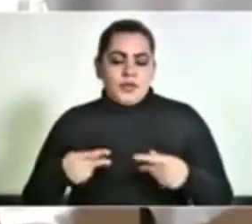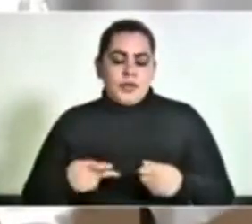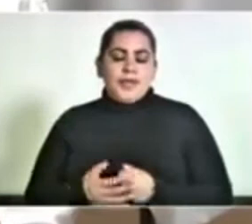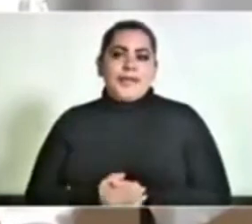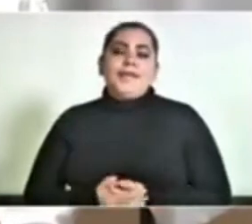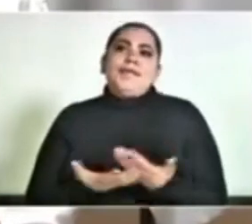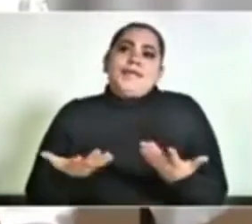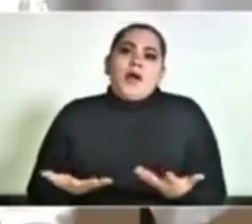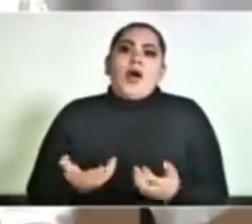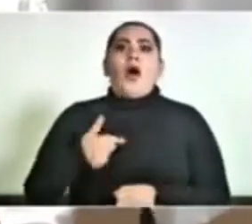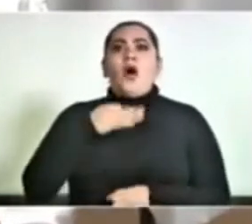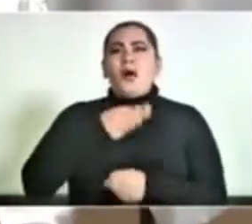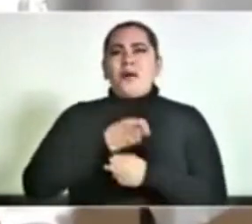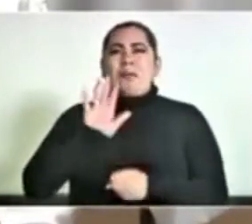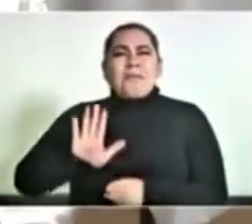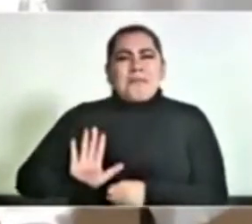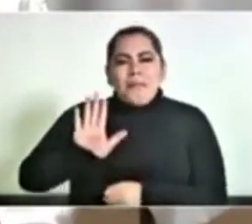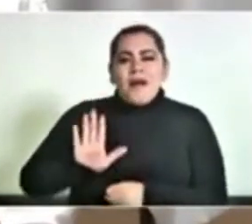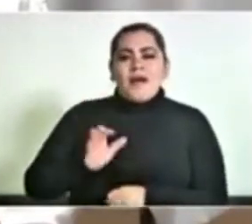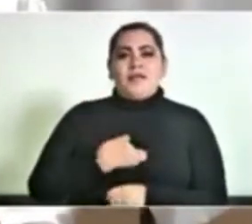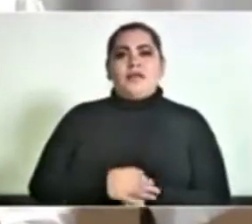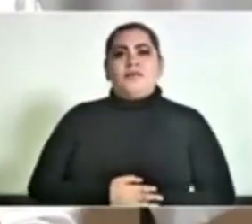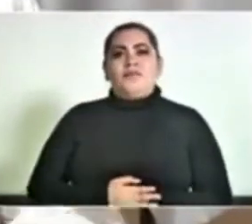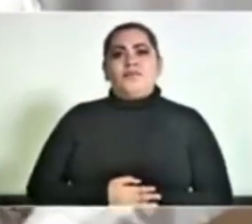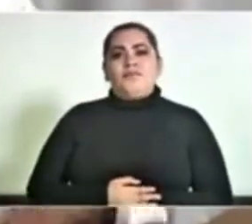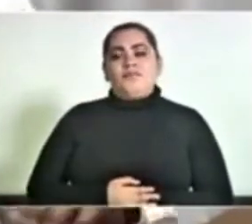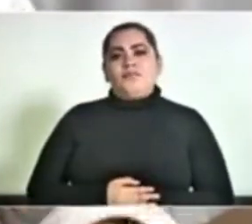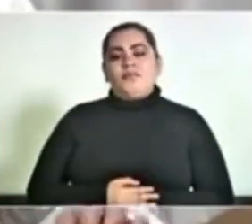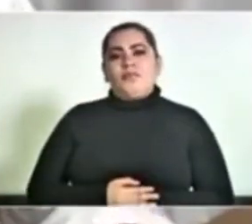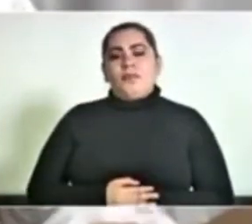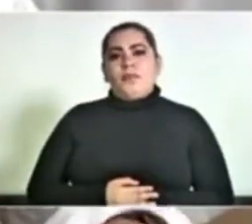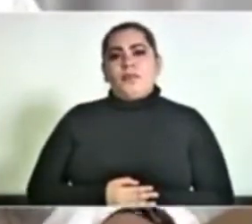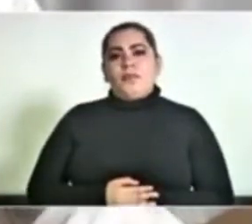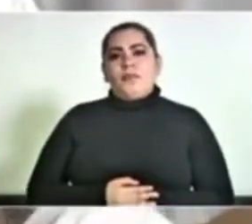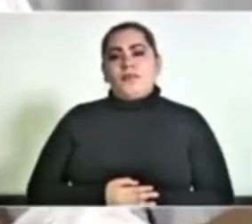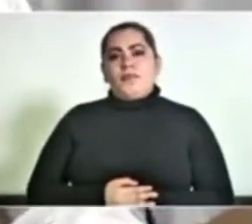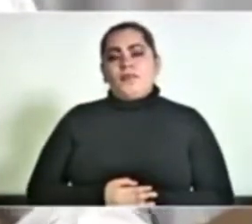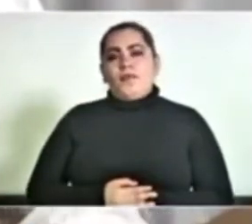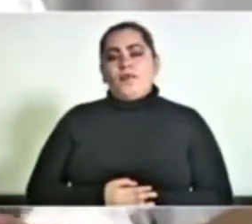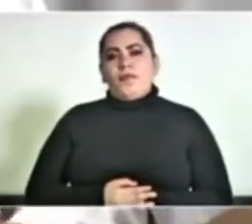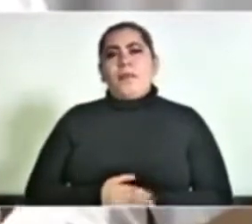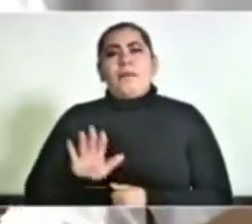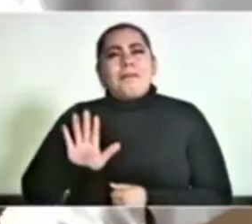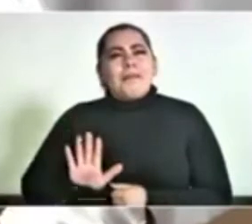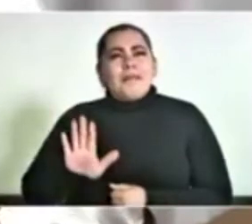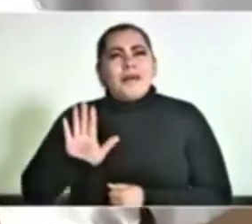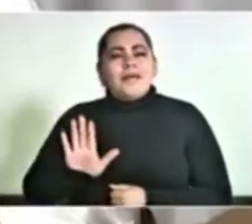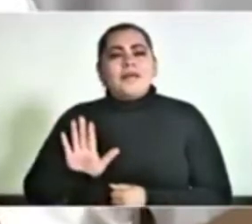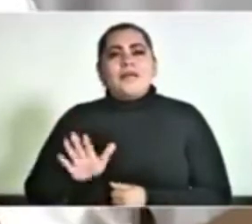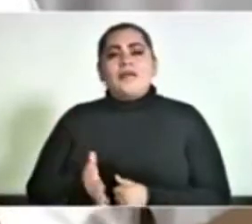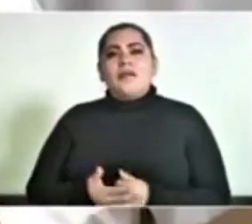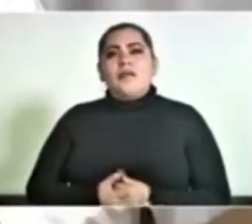Y luego parece que